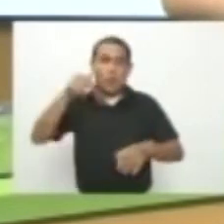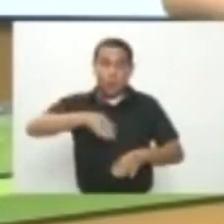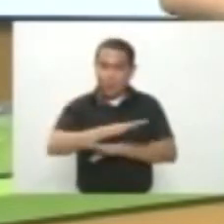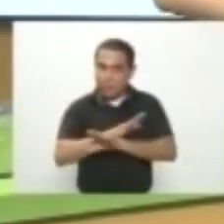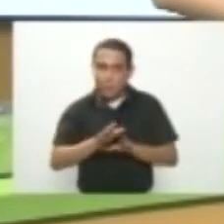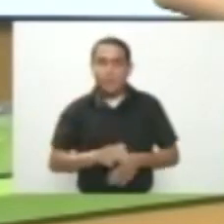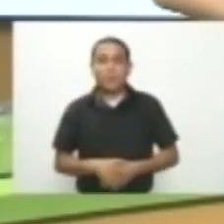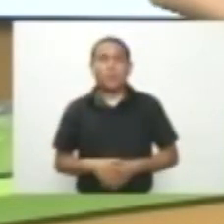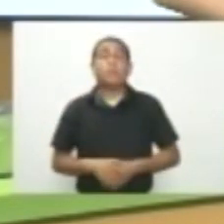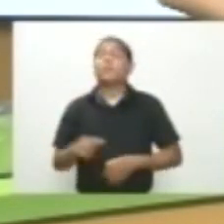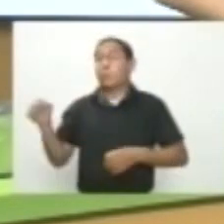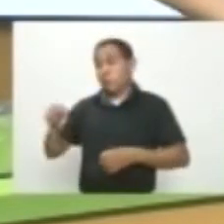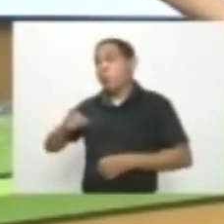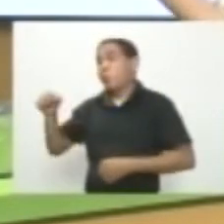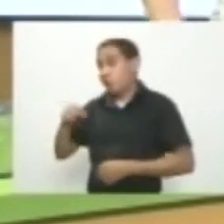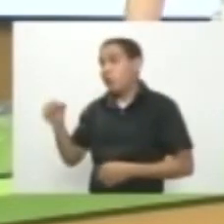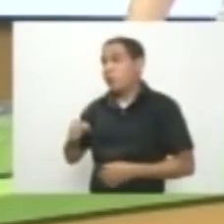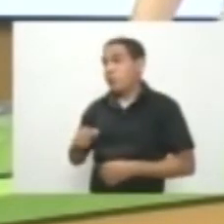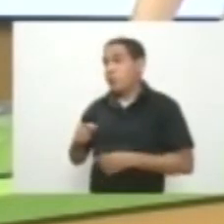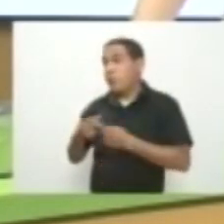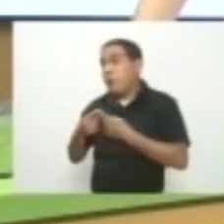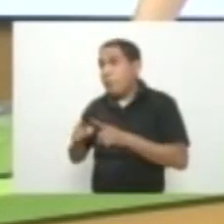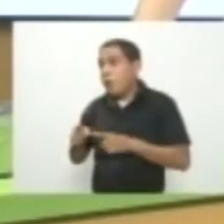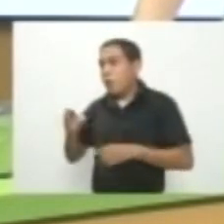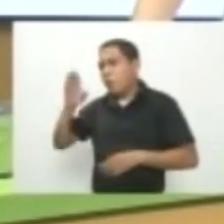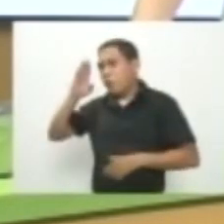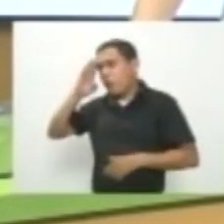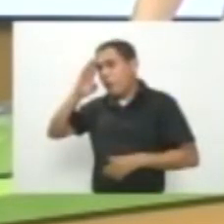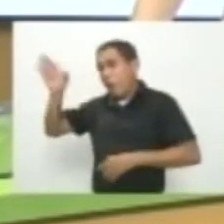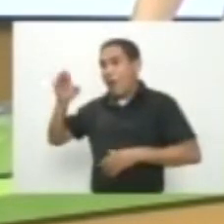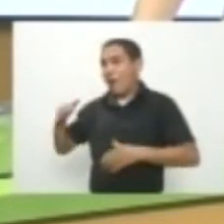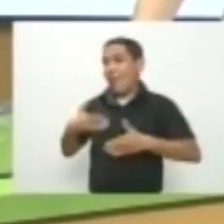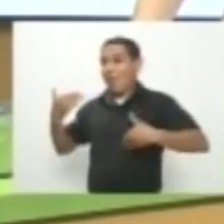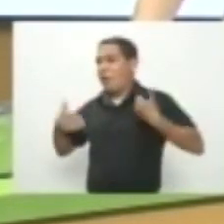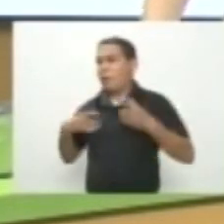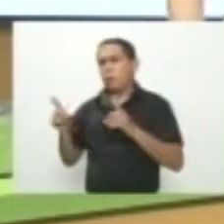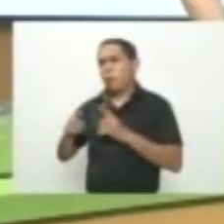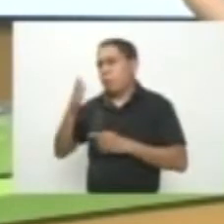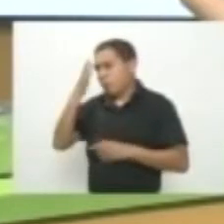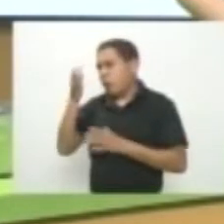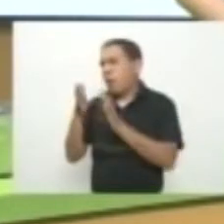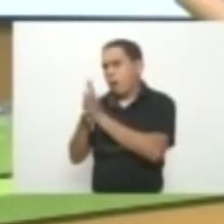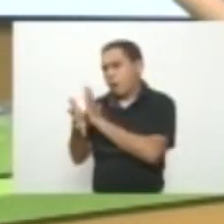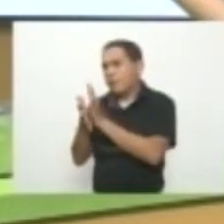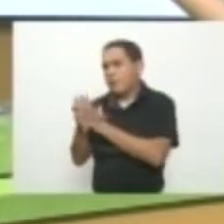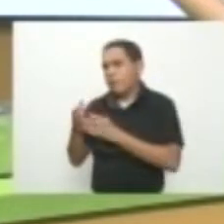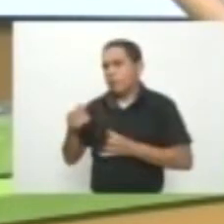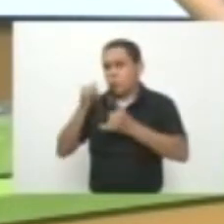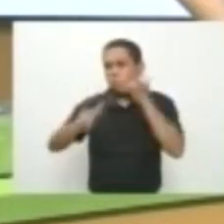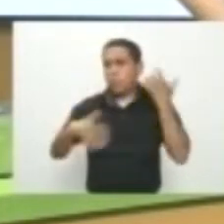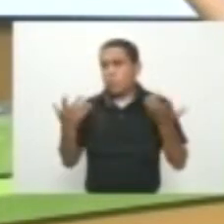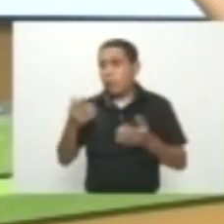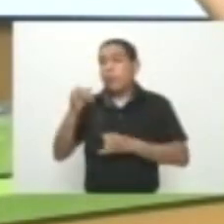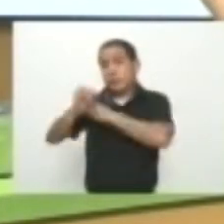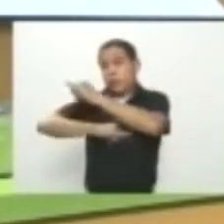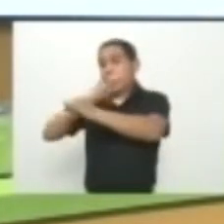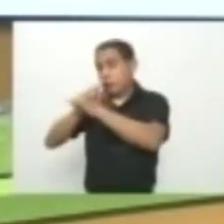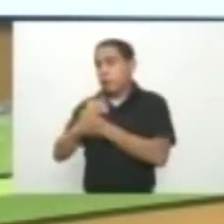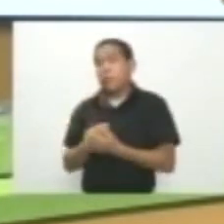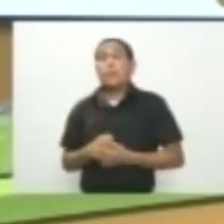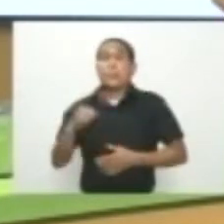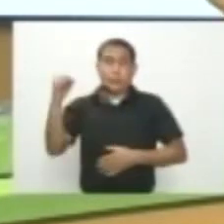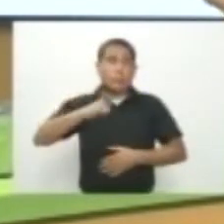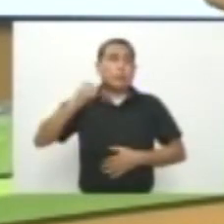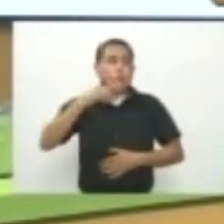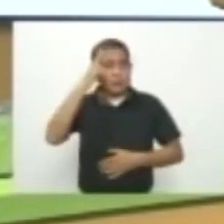el día de hoy Si pero digamos Que no es una despedida Muy agradable Porque tenemos Información de última hora Carola Y es internacional Claro